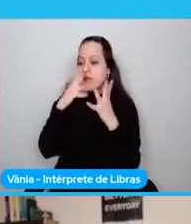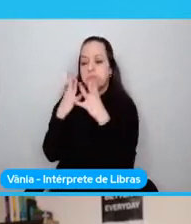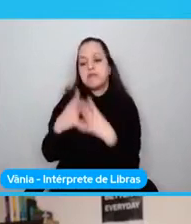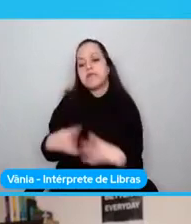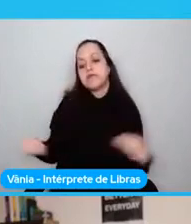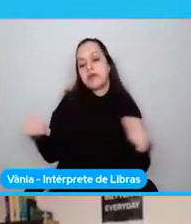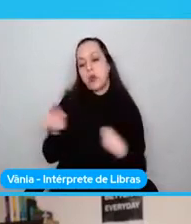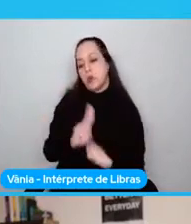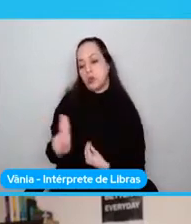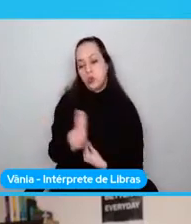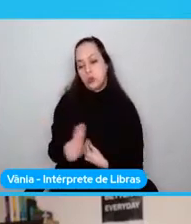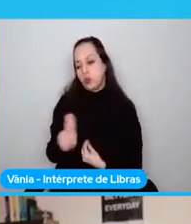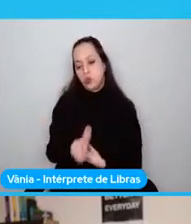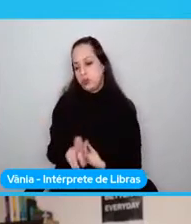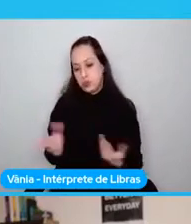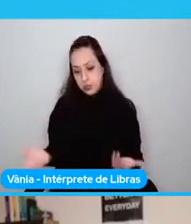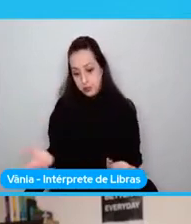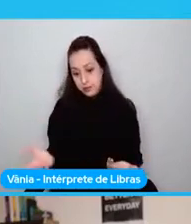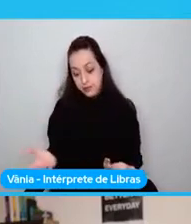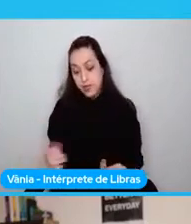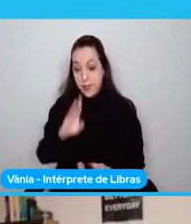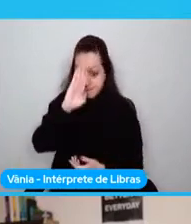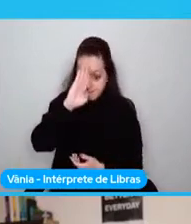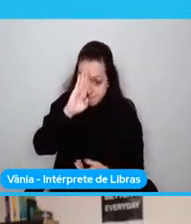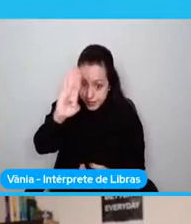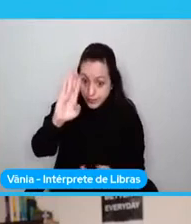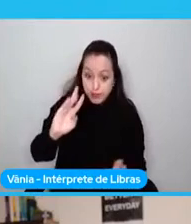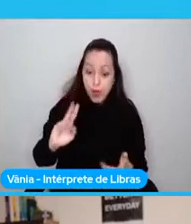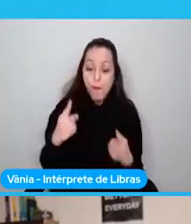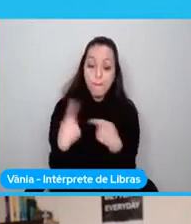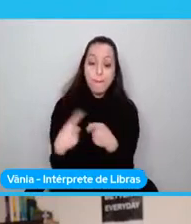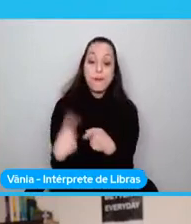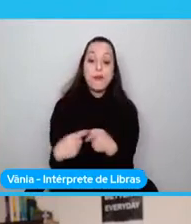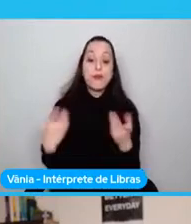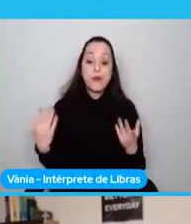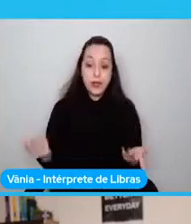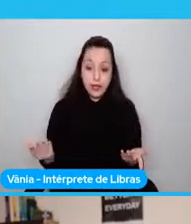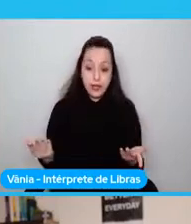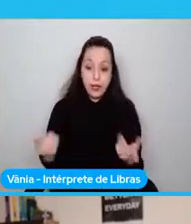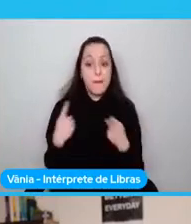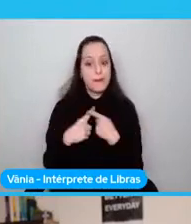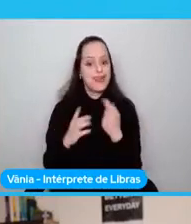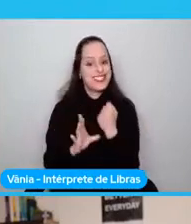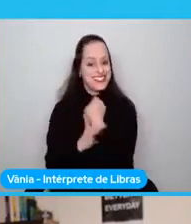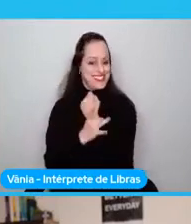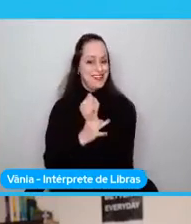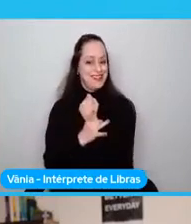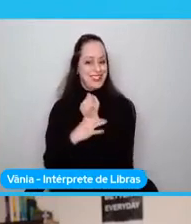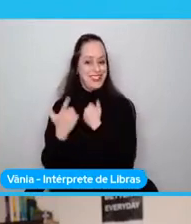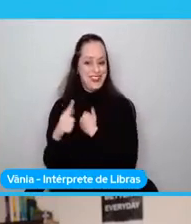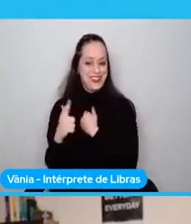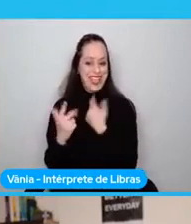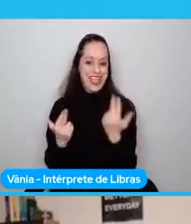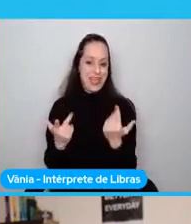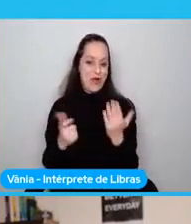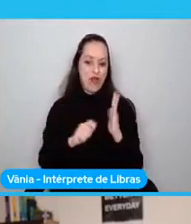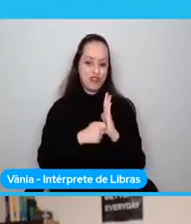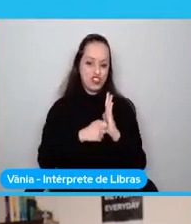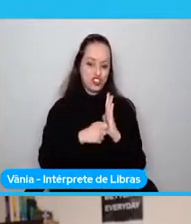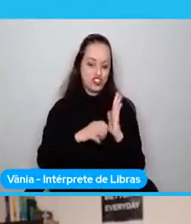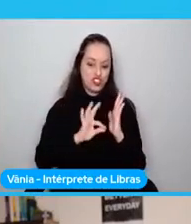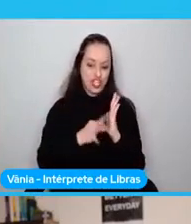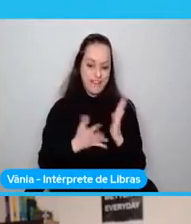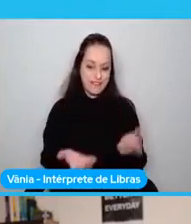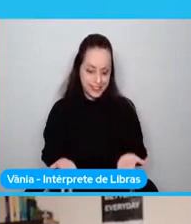utilizadas. Y el factor principal fue seguridad. La seguridad fue lo que